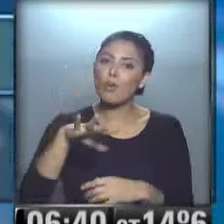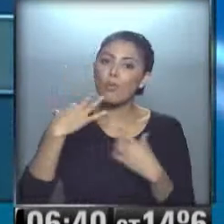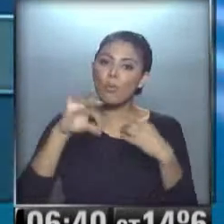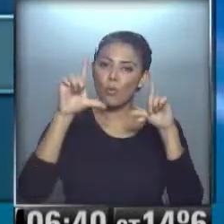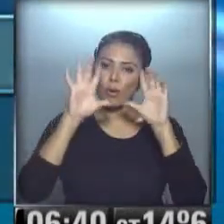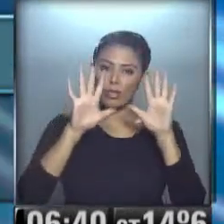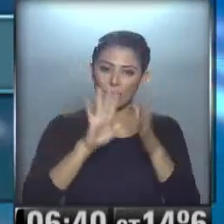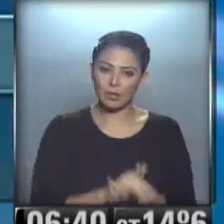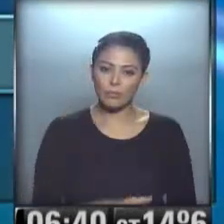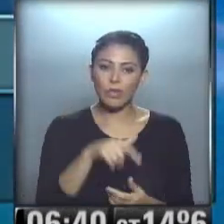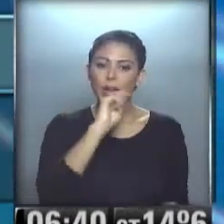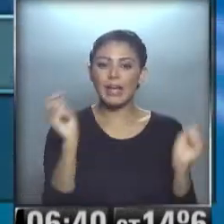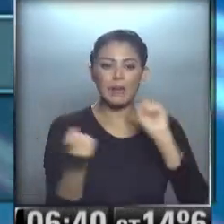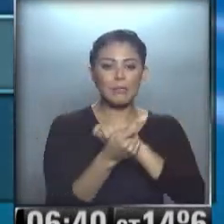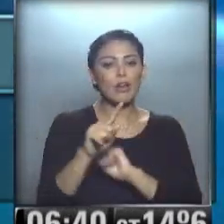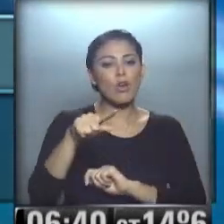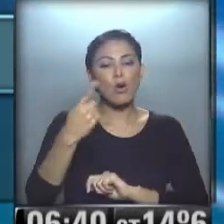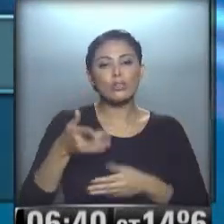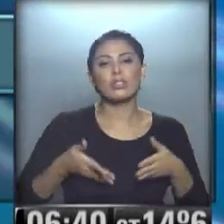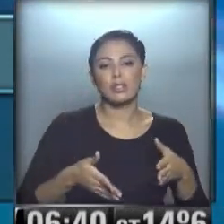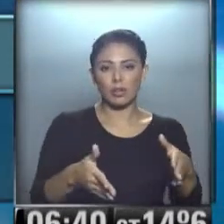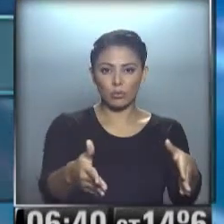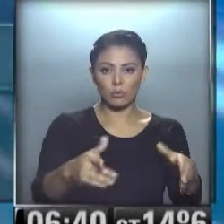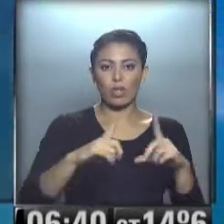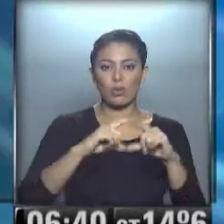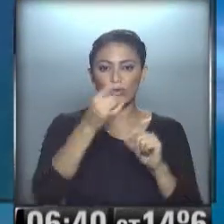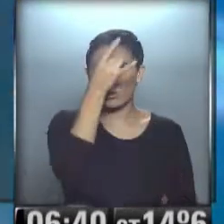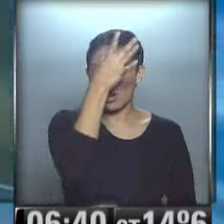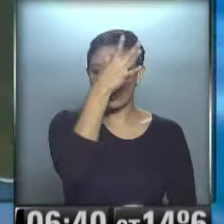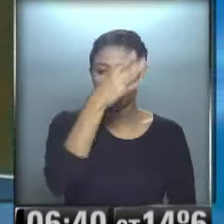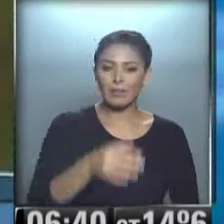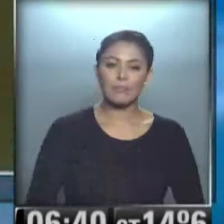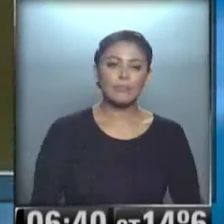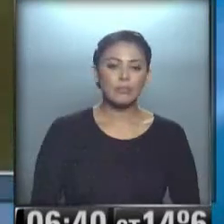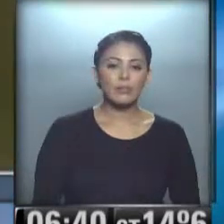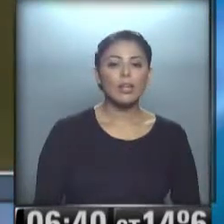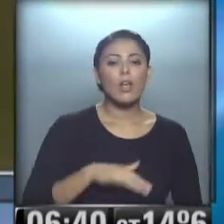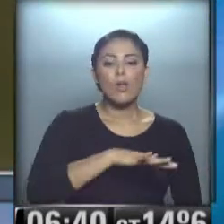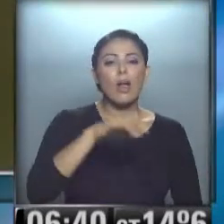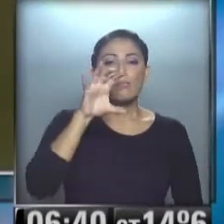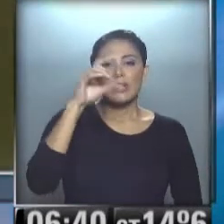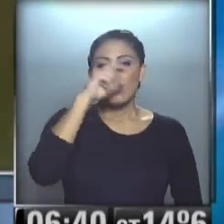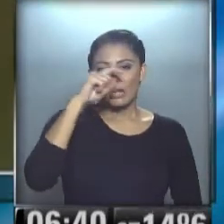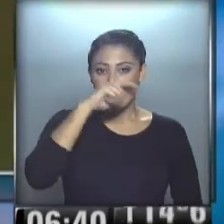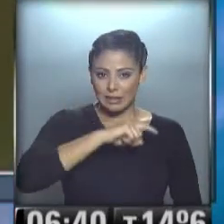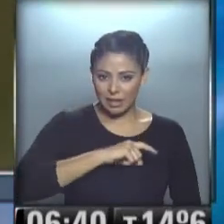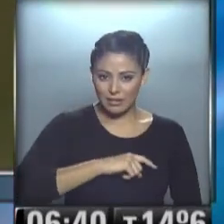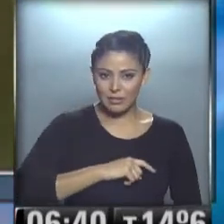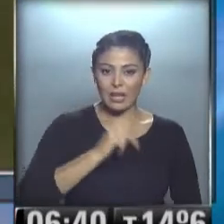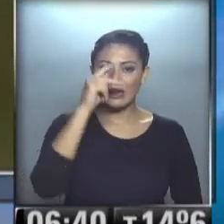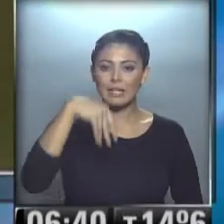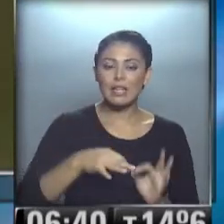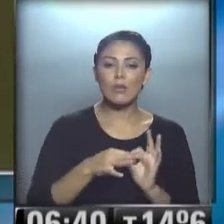la ruta 8... nos vamos en busca... ...de la ruta del Mercosur... ...la ruta 12 precisamente... ...zona de Corrientes... ...kilómetro